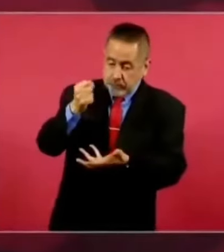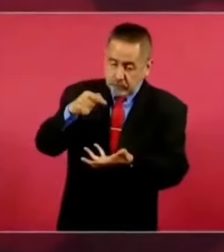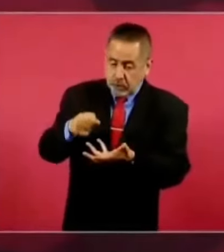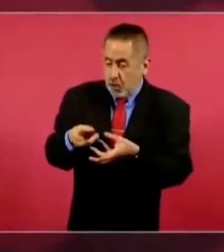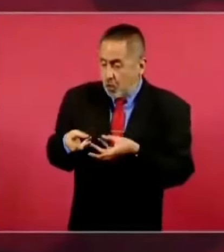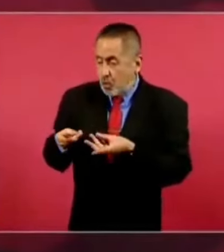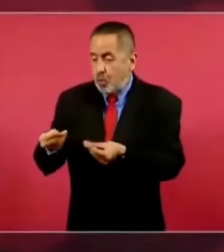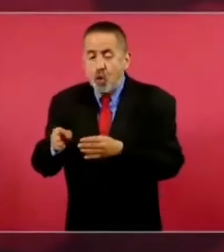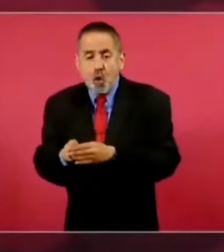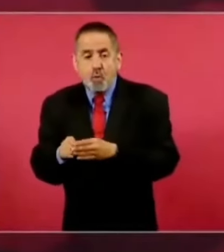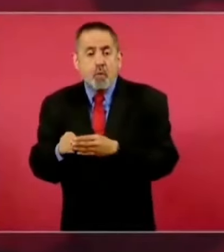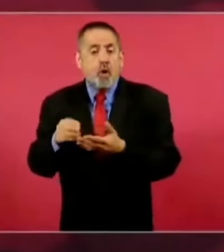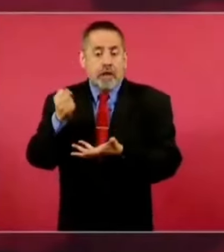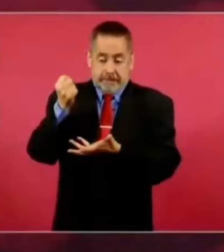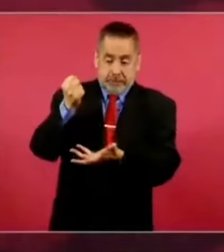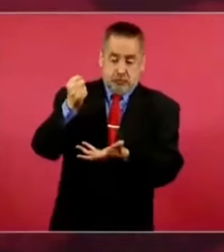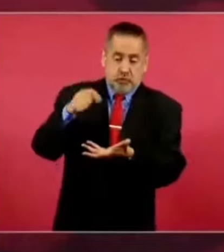todo el pueblo.